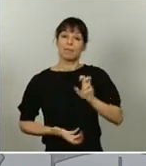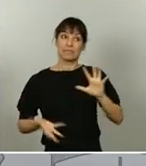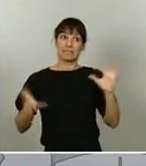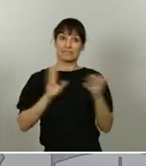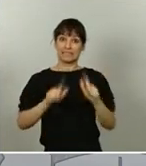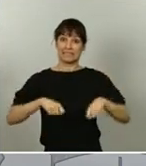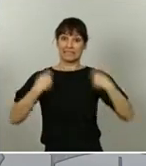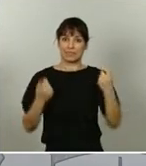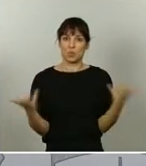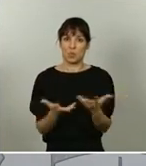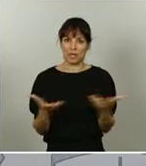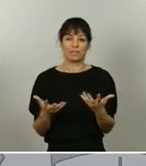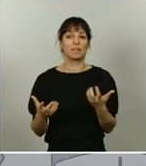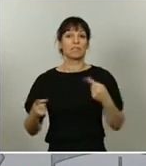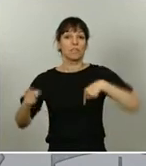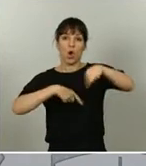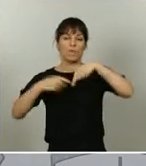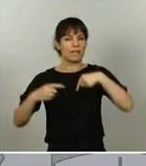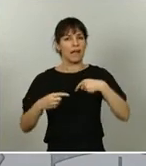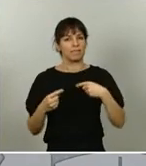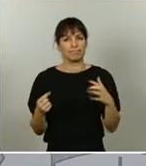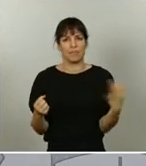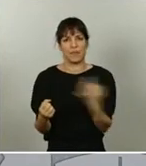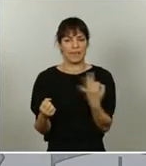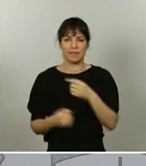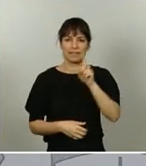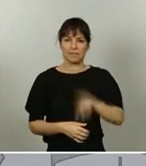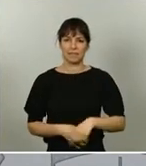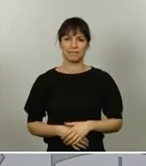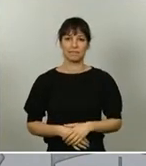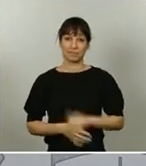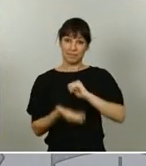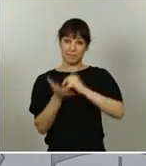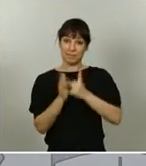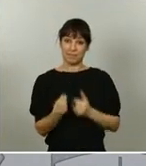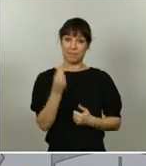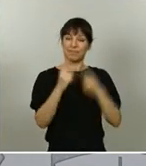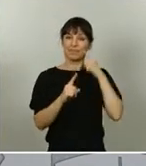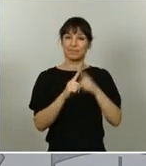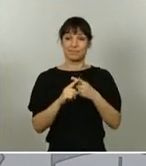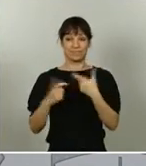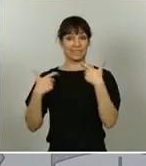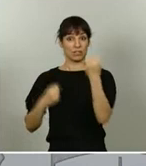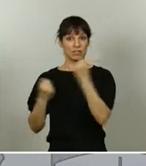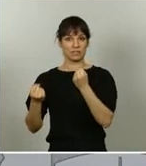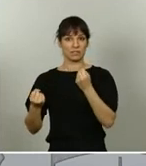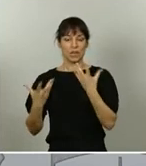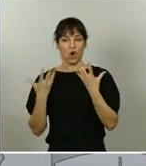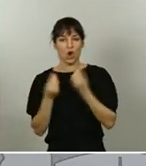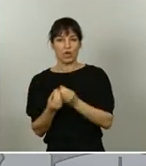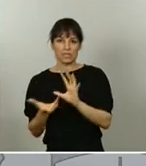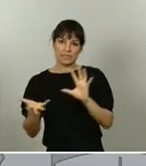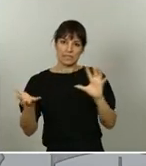ámbito de la movilidad. Un plan destinado a acompañar al sector en la transición hacia una movilidad sostenible y conectada